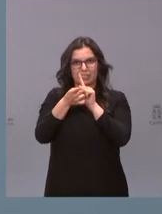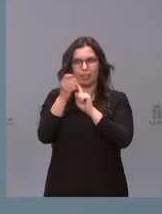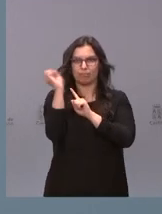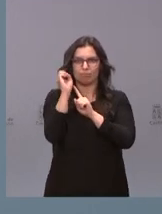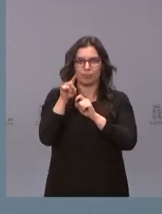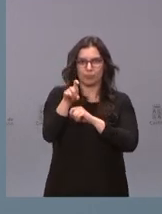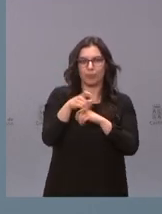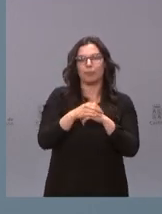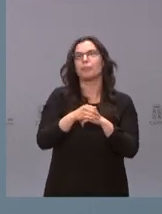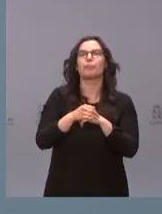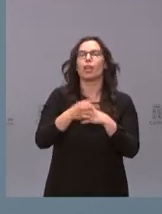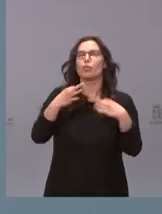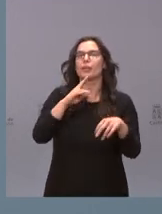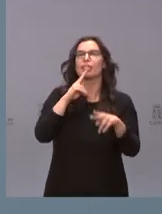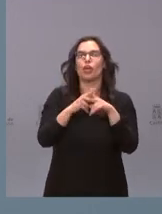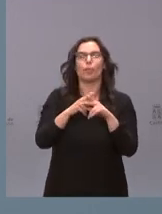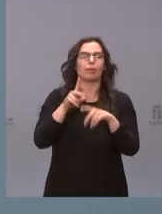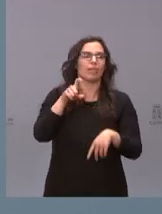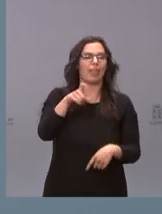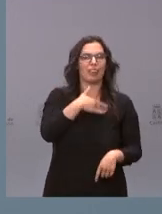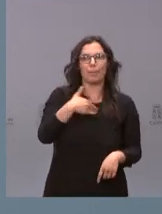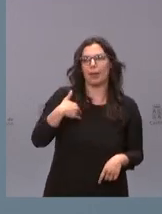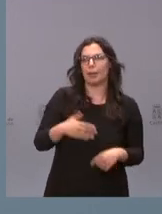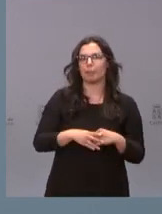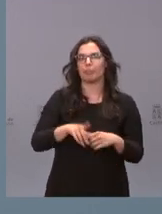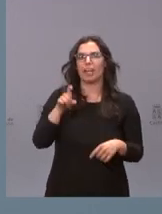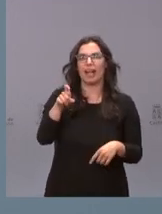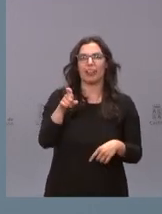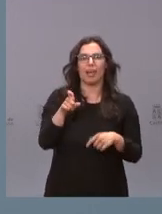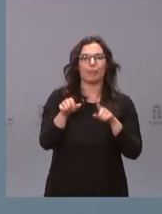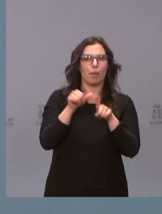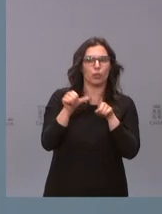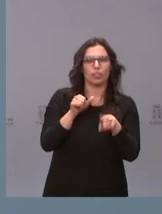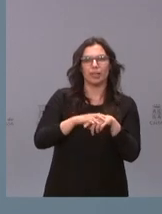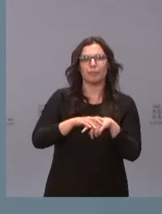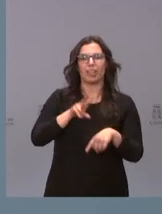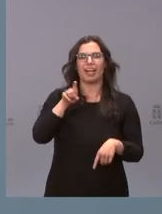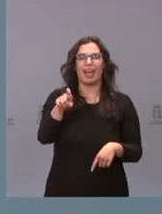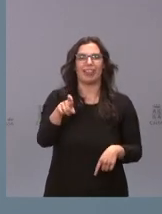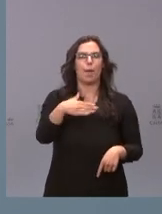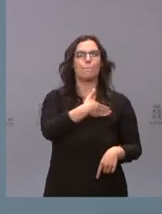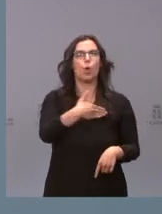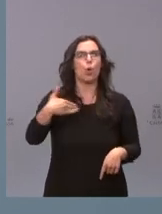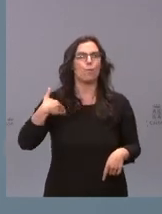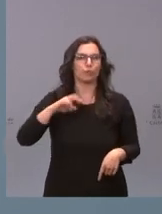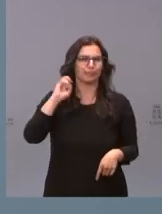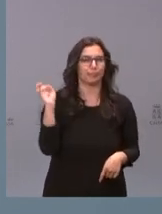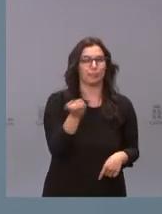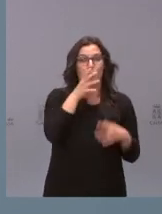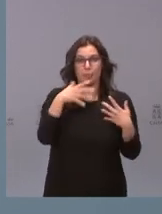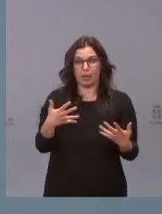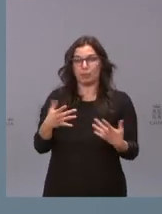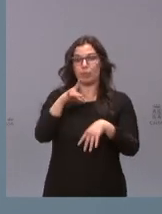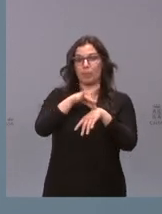los cánceres por cáncer de mama, cáncer de pulmón, cáncer de próstata. Pero, en realidad, hoy en día, la medicina moderna